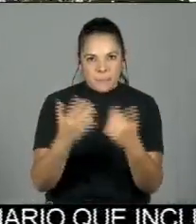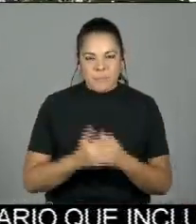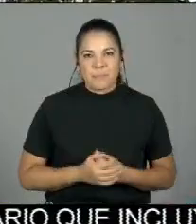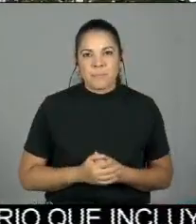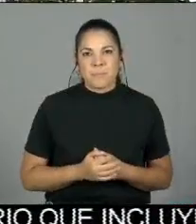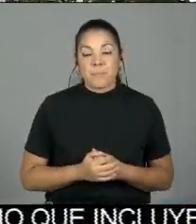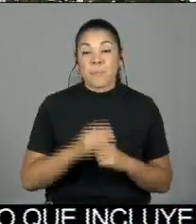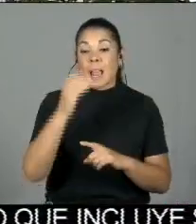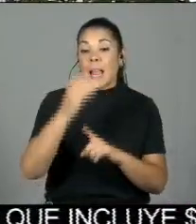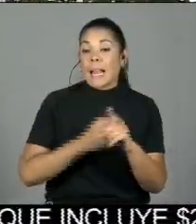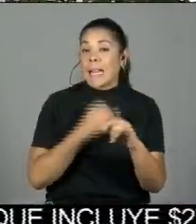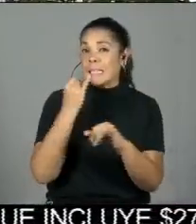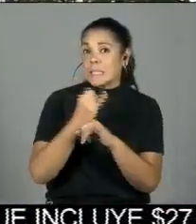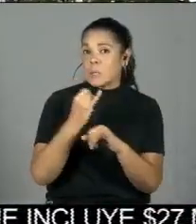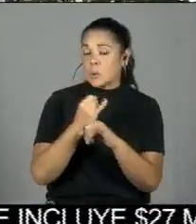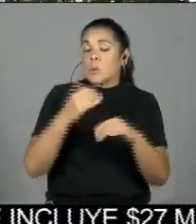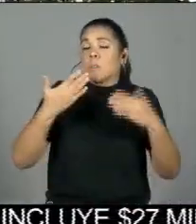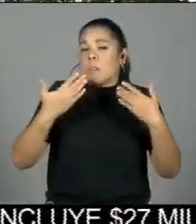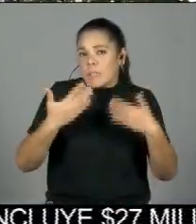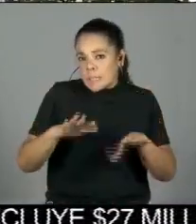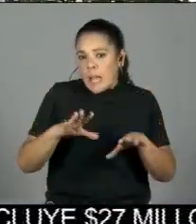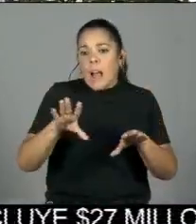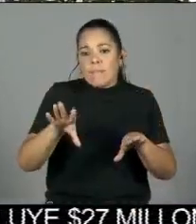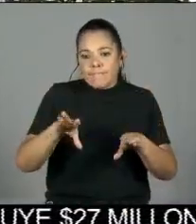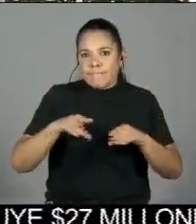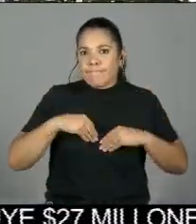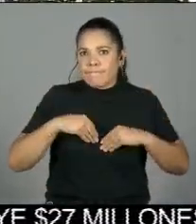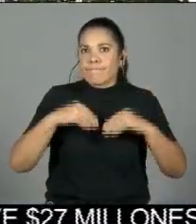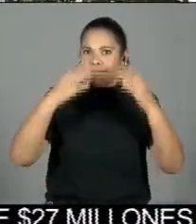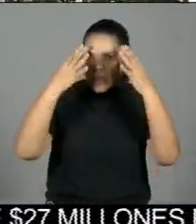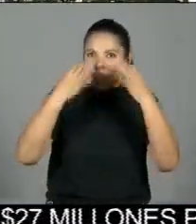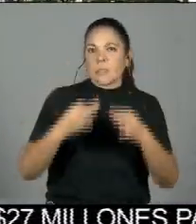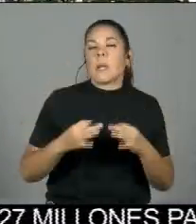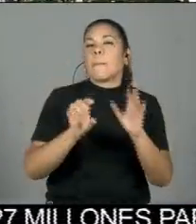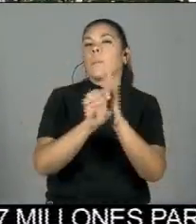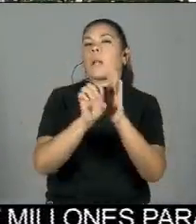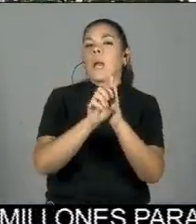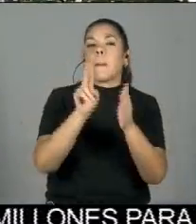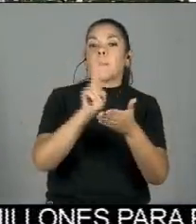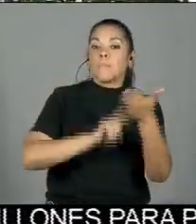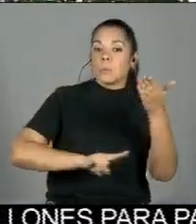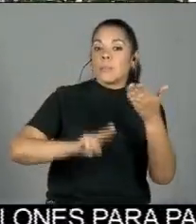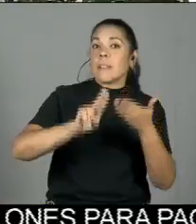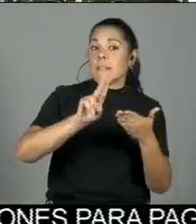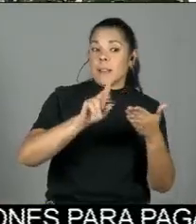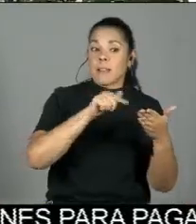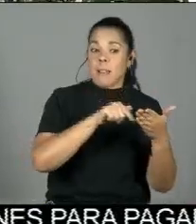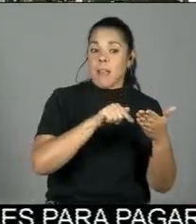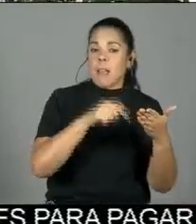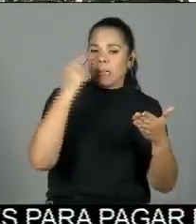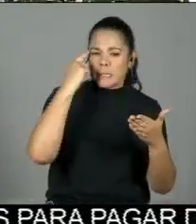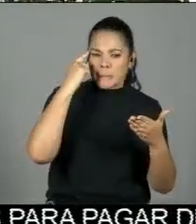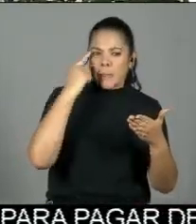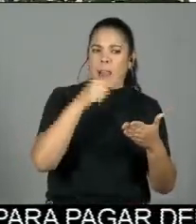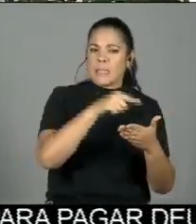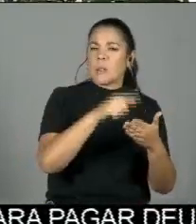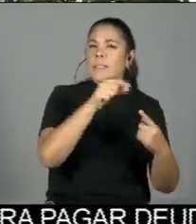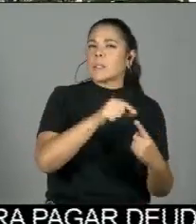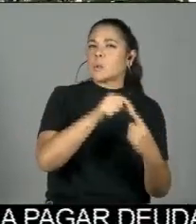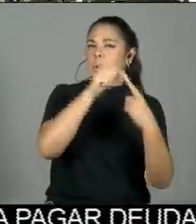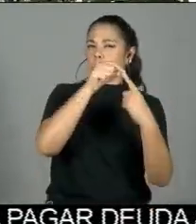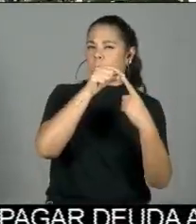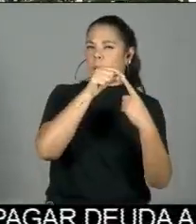Cada institución ya ha tomado sus decisiones. Por ejemplo, las universidades han considerado que son exclusivas y excluyentes,